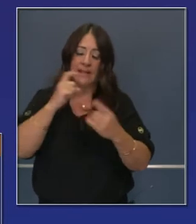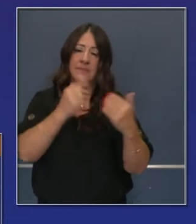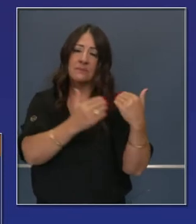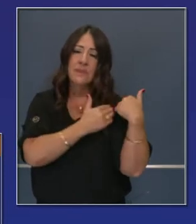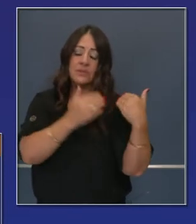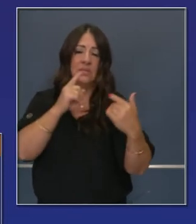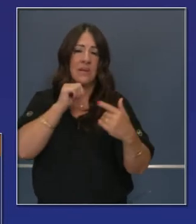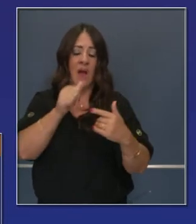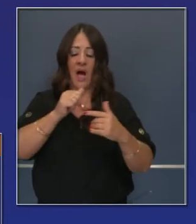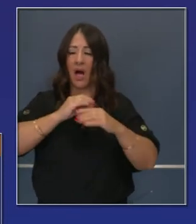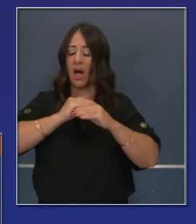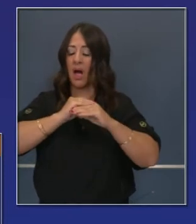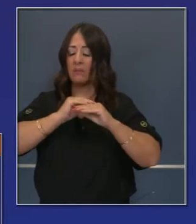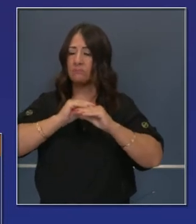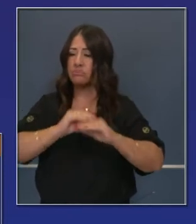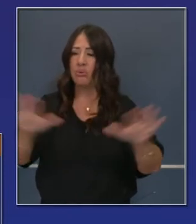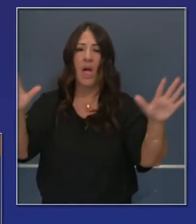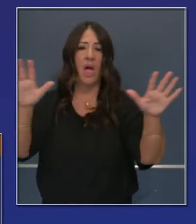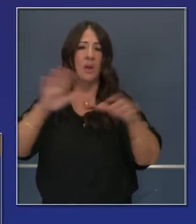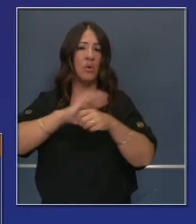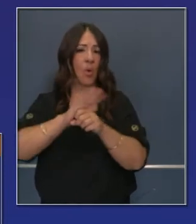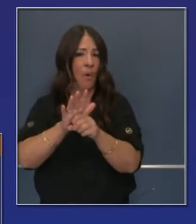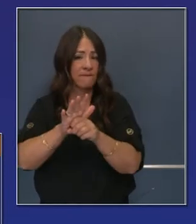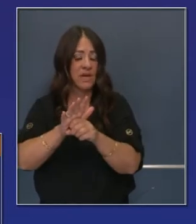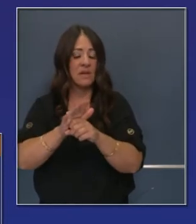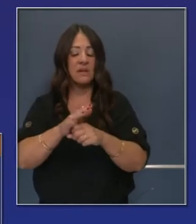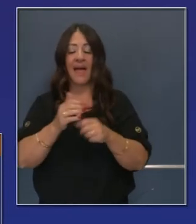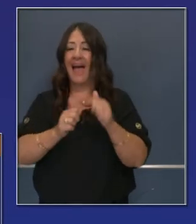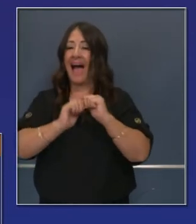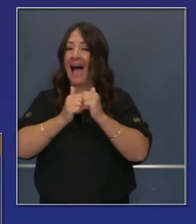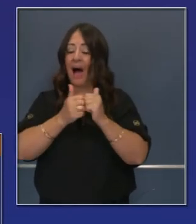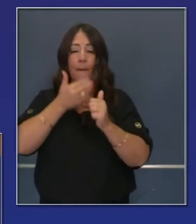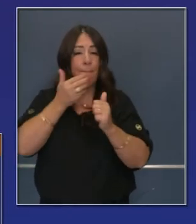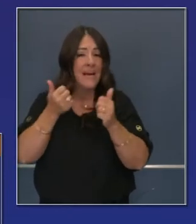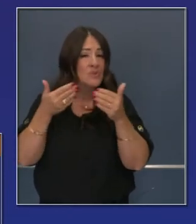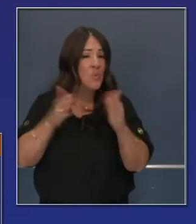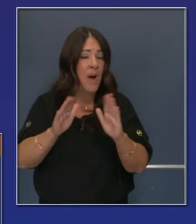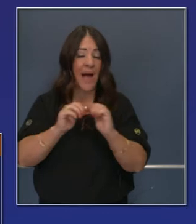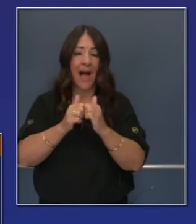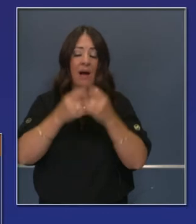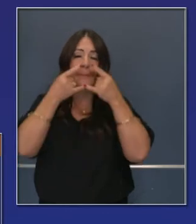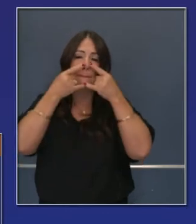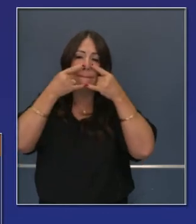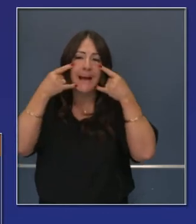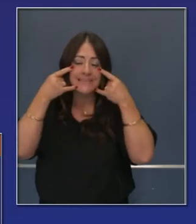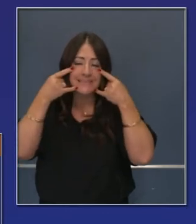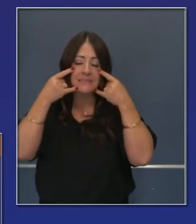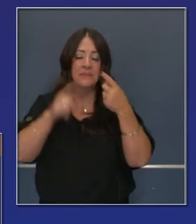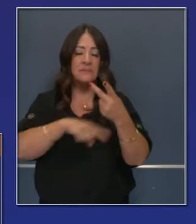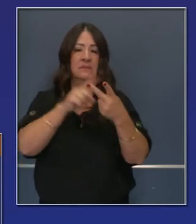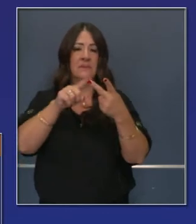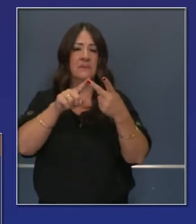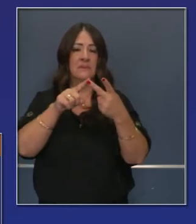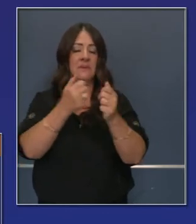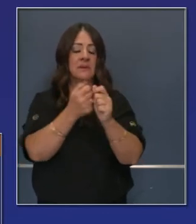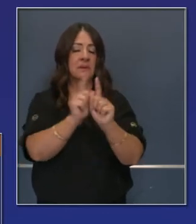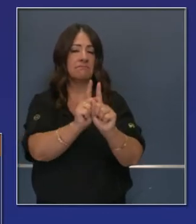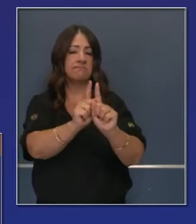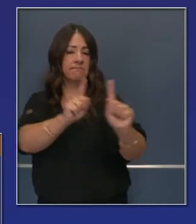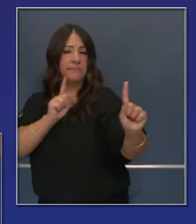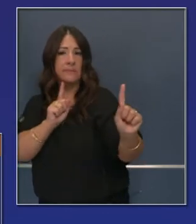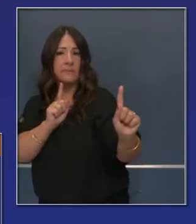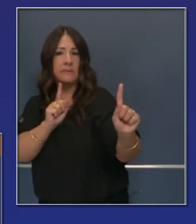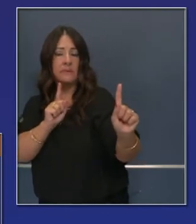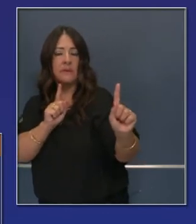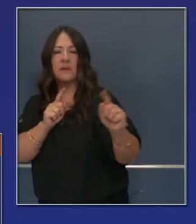mitigar la transmisión del COVID-19, es el uso continuo de ponerse la máscara, de distanciarse físicamente,